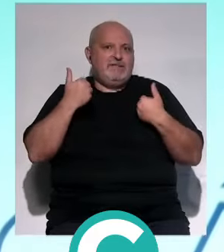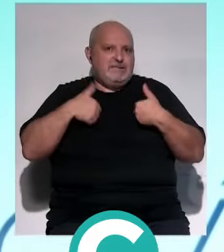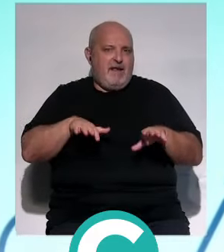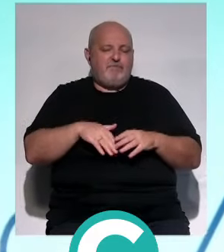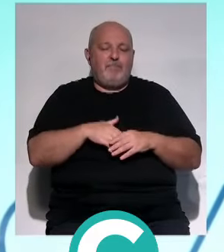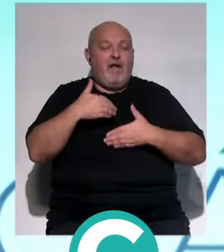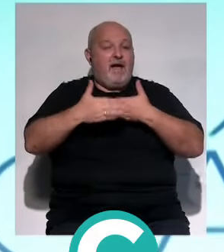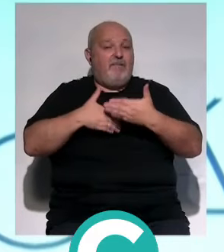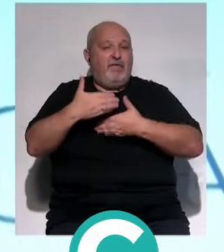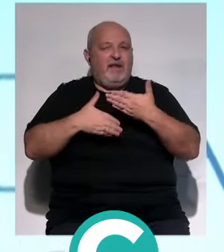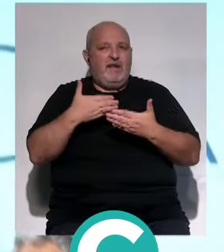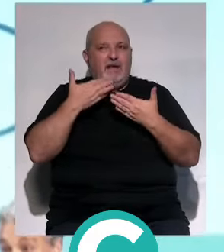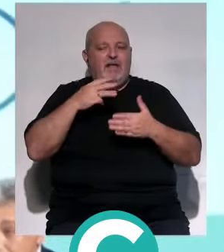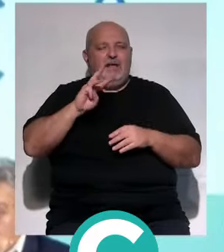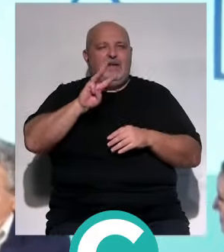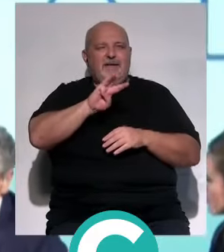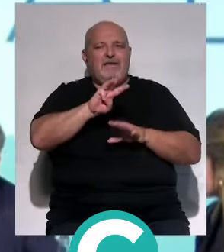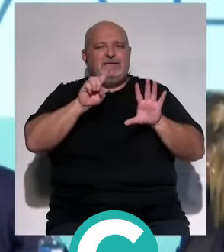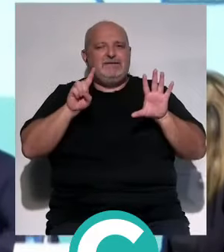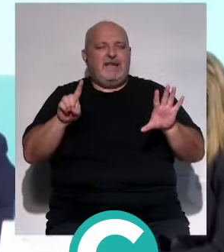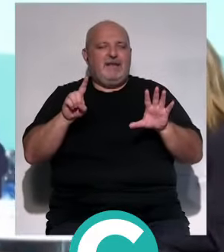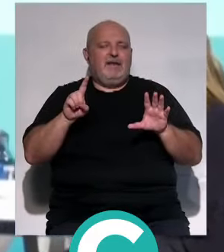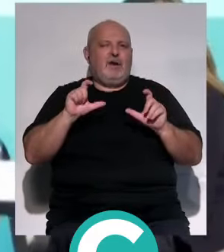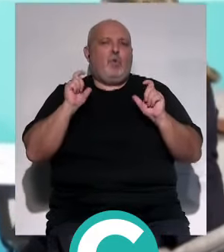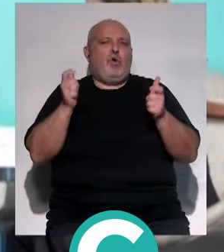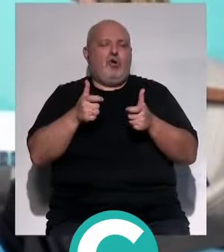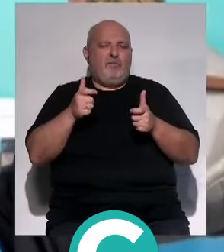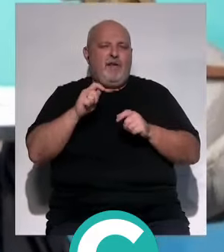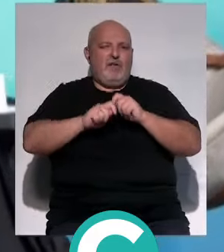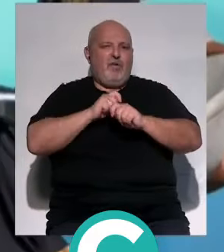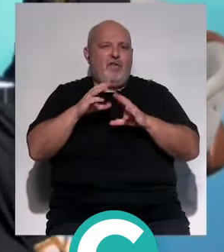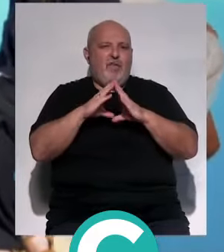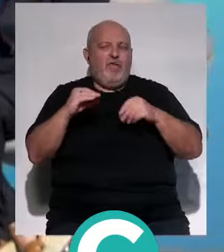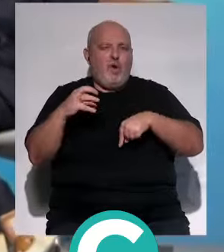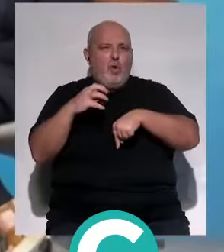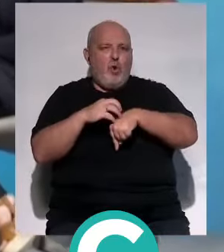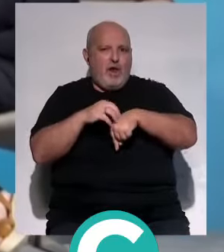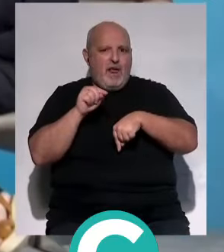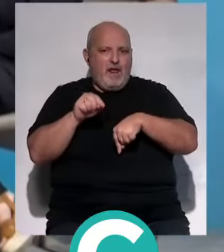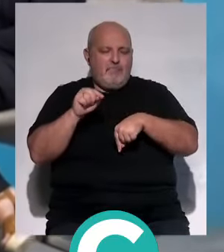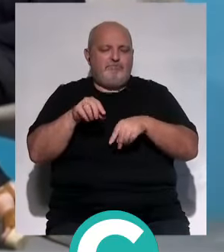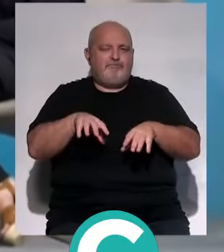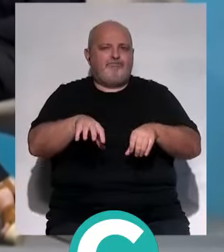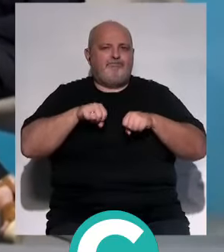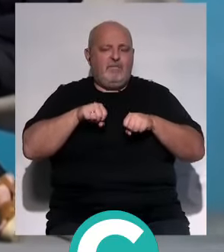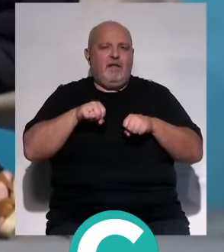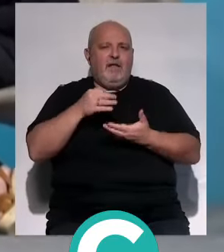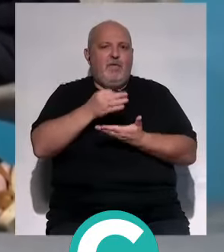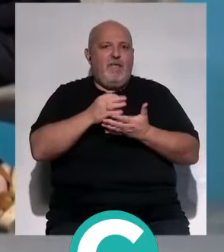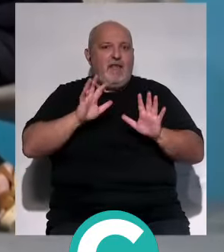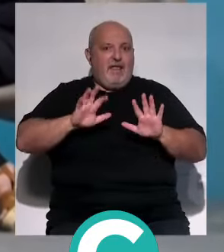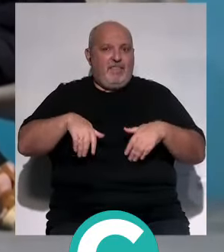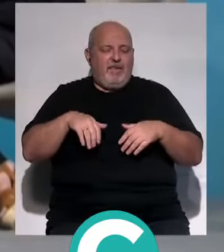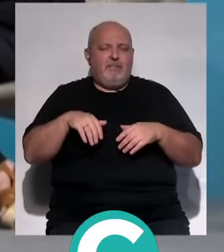otros avances se han revisado en la 36ª reunión de la Asociación Andaluza de Urología, que ha acogido la ciudad de